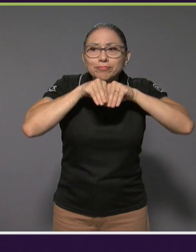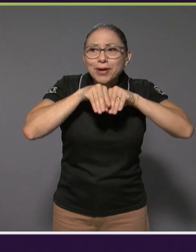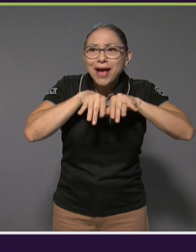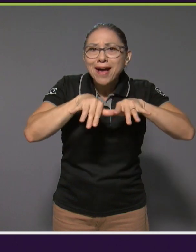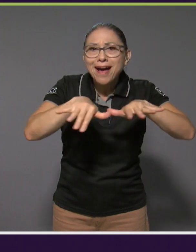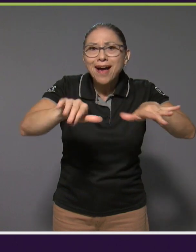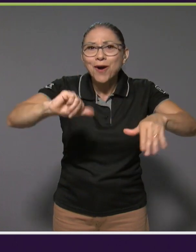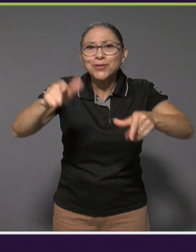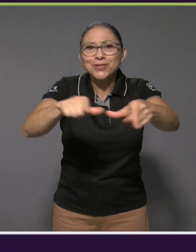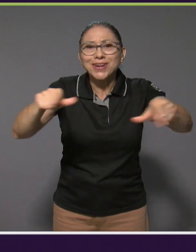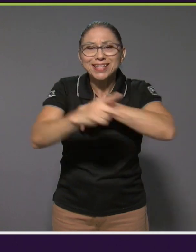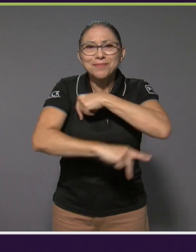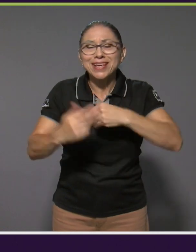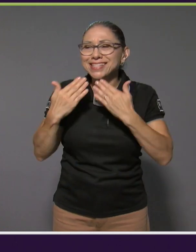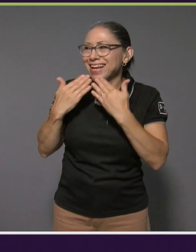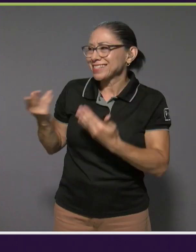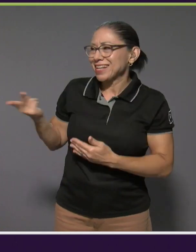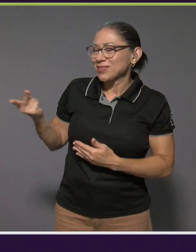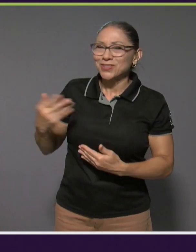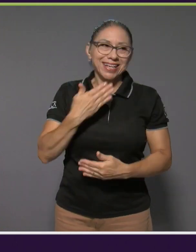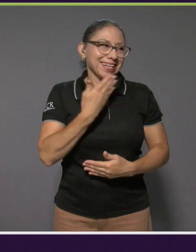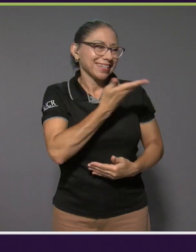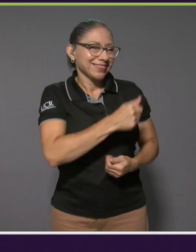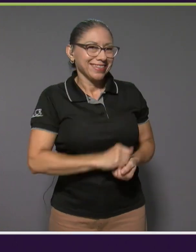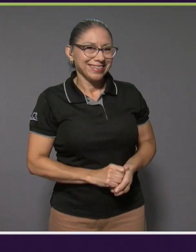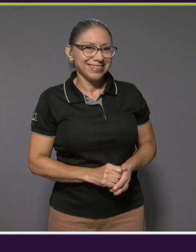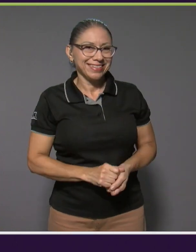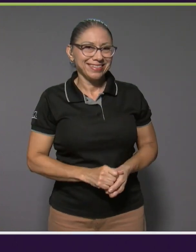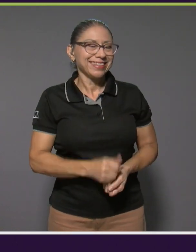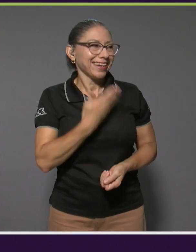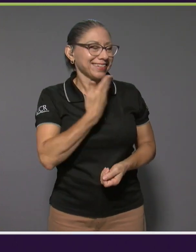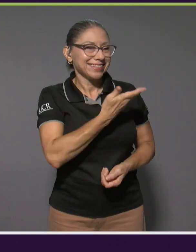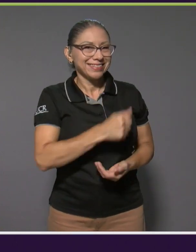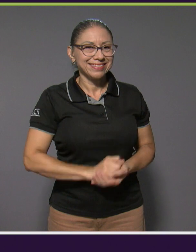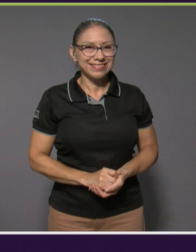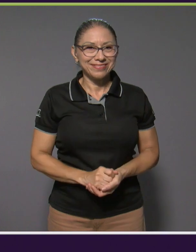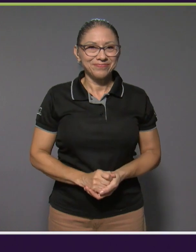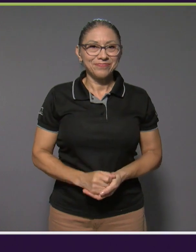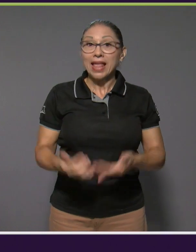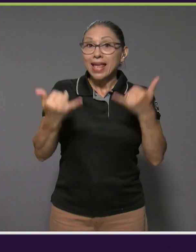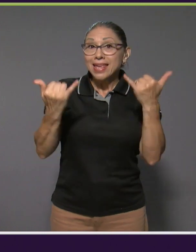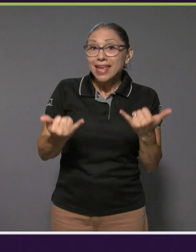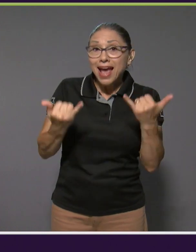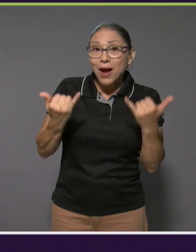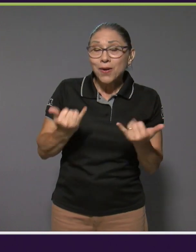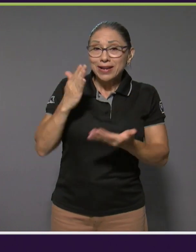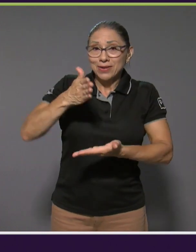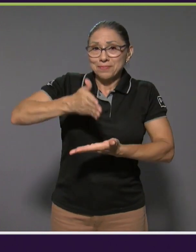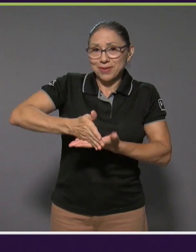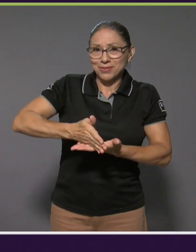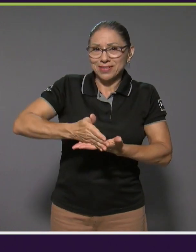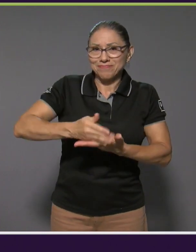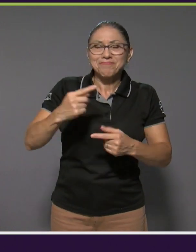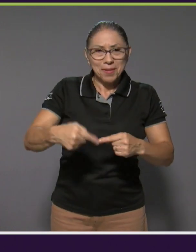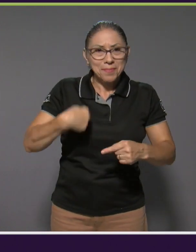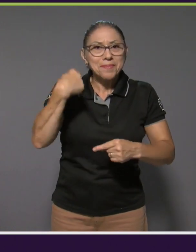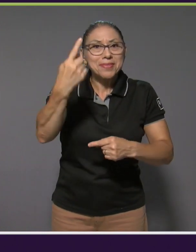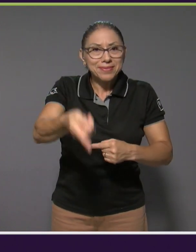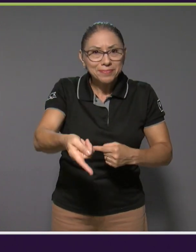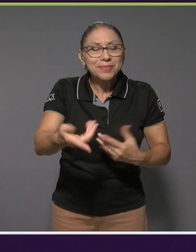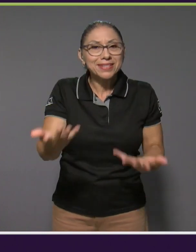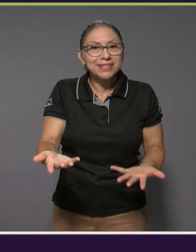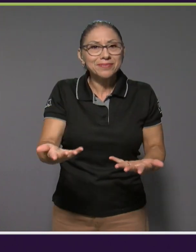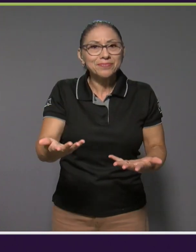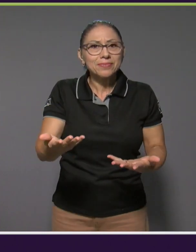comunidades del país. Muchas gracias a los dos. Muchas gracias, José María Fernanda. Muchas gracias. Y ahora vamos a una pausa, pero al volver del corte.